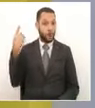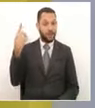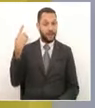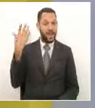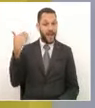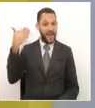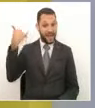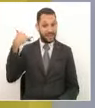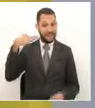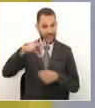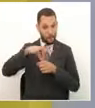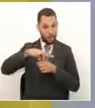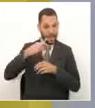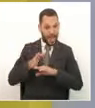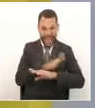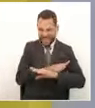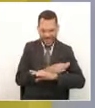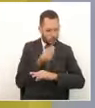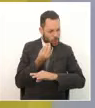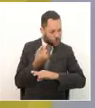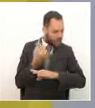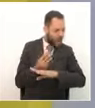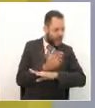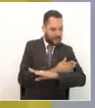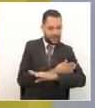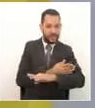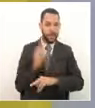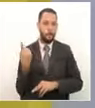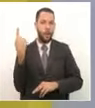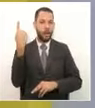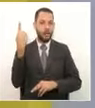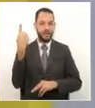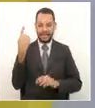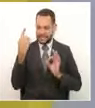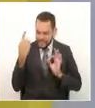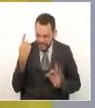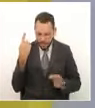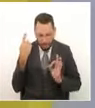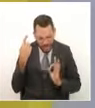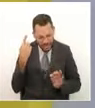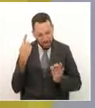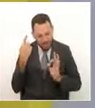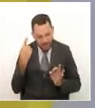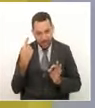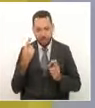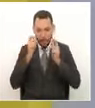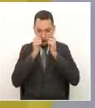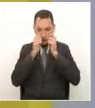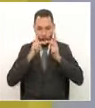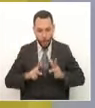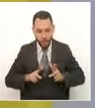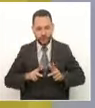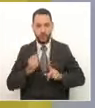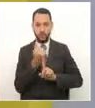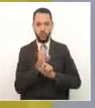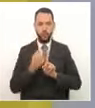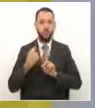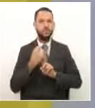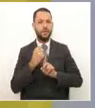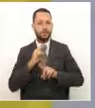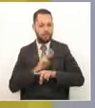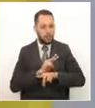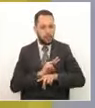hoy gobernador de Rizaralda, el doctor Víctor Manuel Tamayo, siempre desde su visión humana y social tuvo en la mira